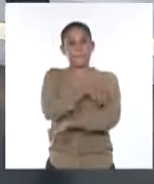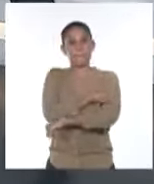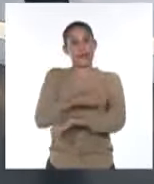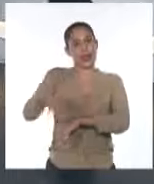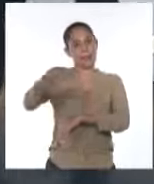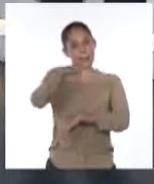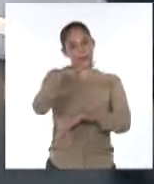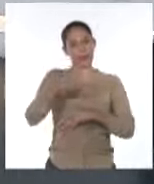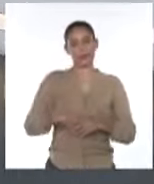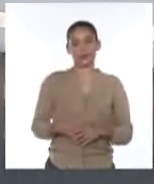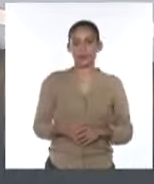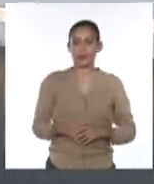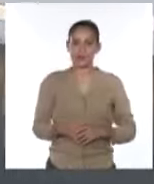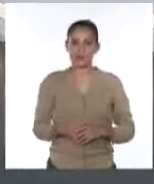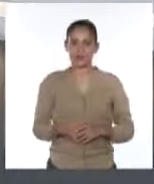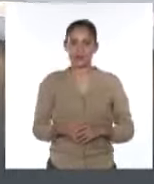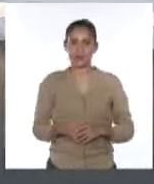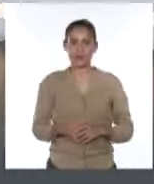Adelante con la información meteorológica.